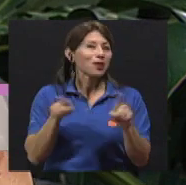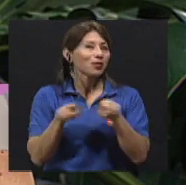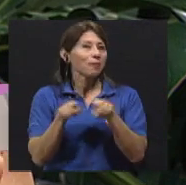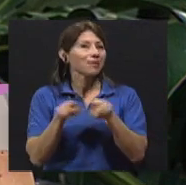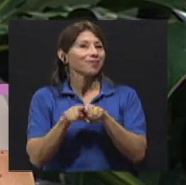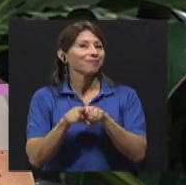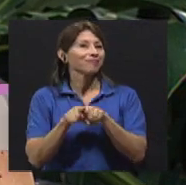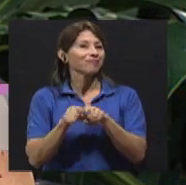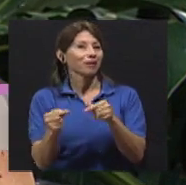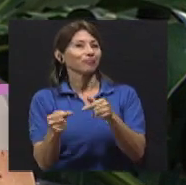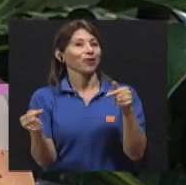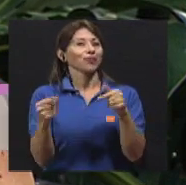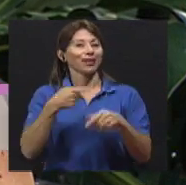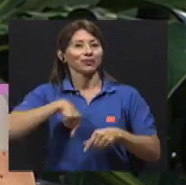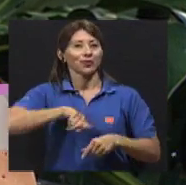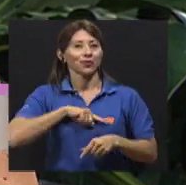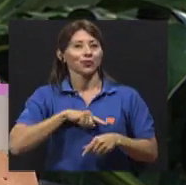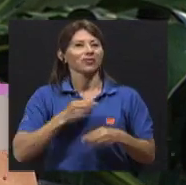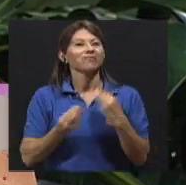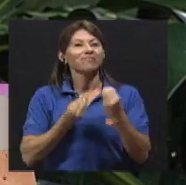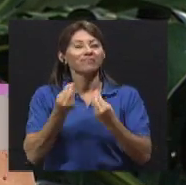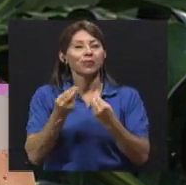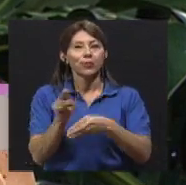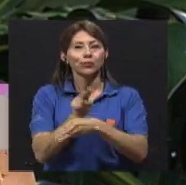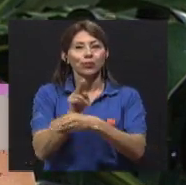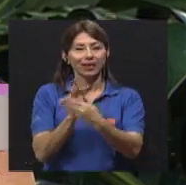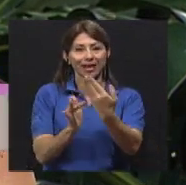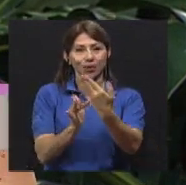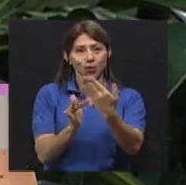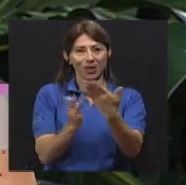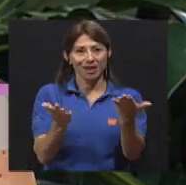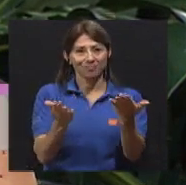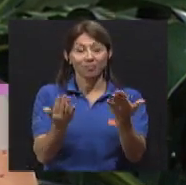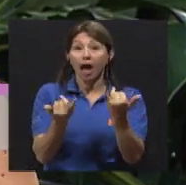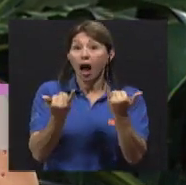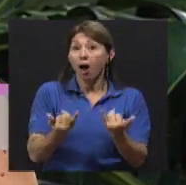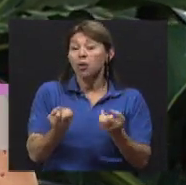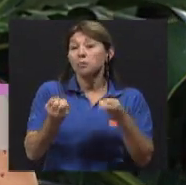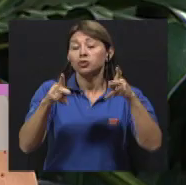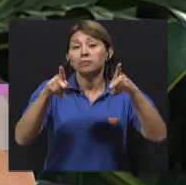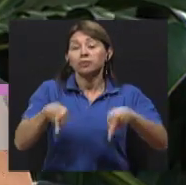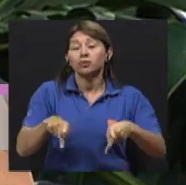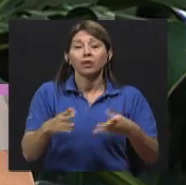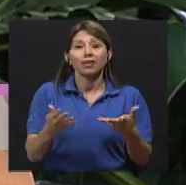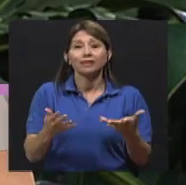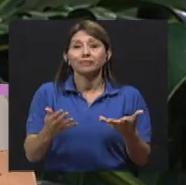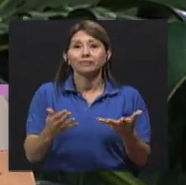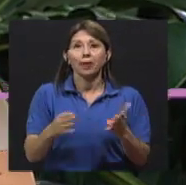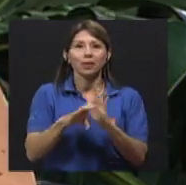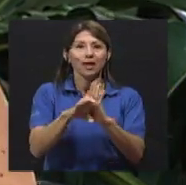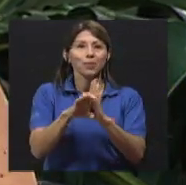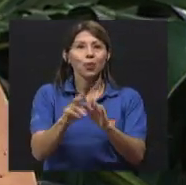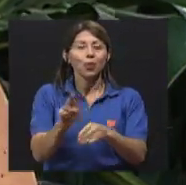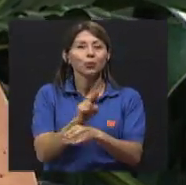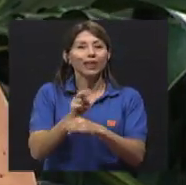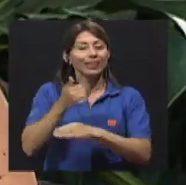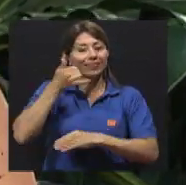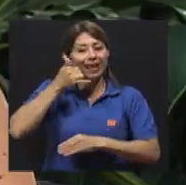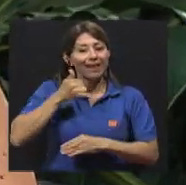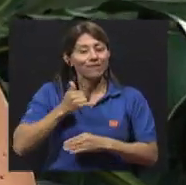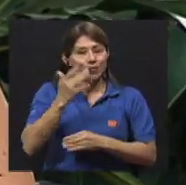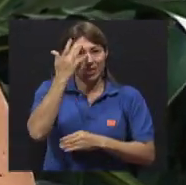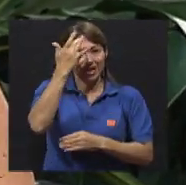el uso de la tecnología. Entonces, ahora, toda la tendencia que hay a que yo use un teléfono